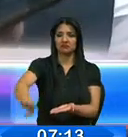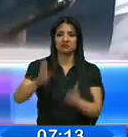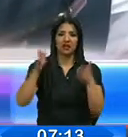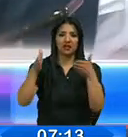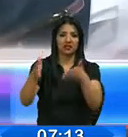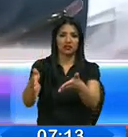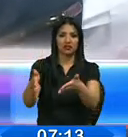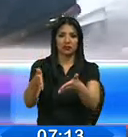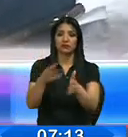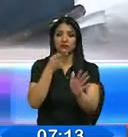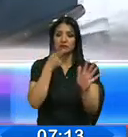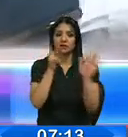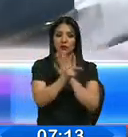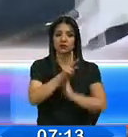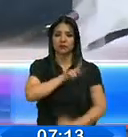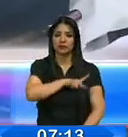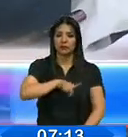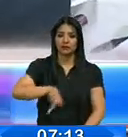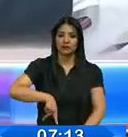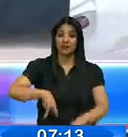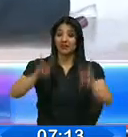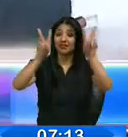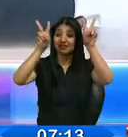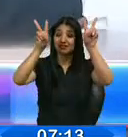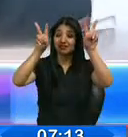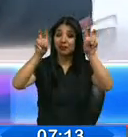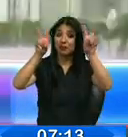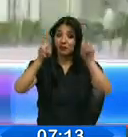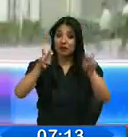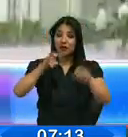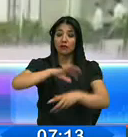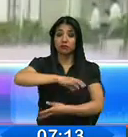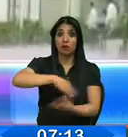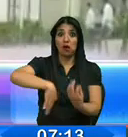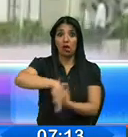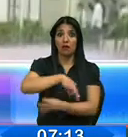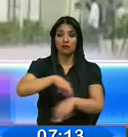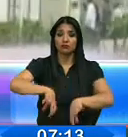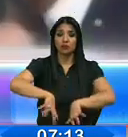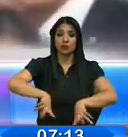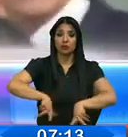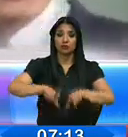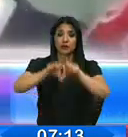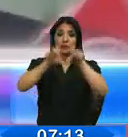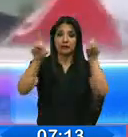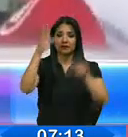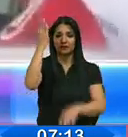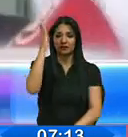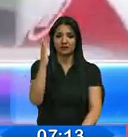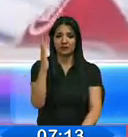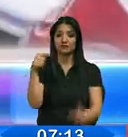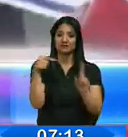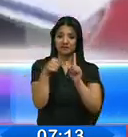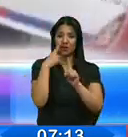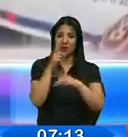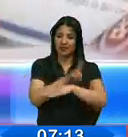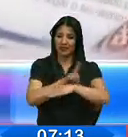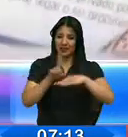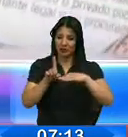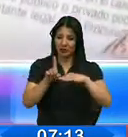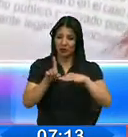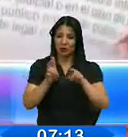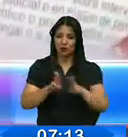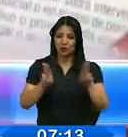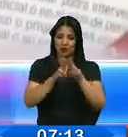particulares en el caso del cual se desprende la trama de corrupción de Odebrecht. El director de la UAFE interpone